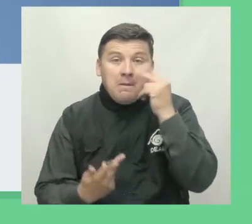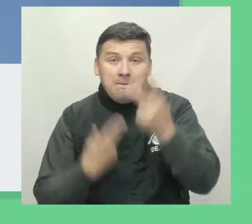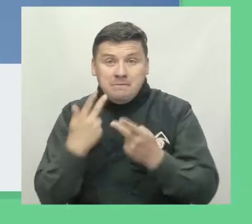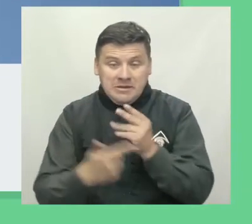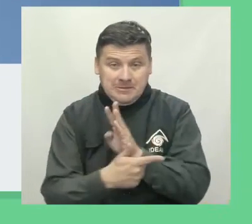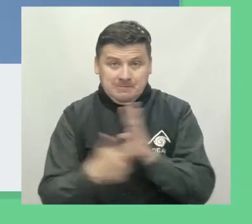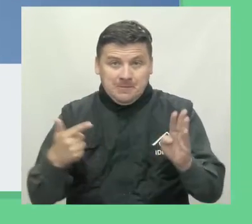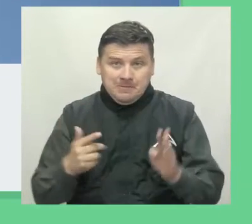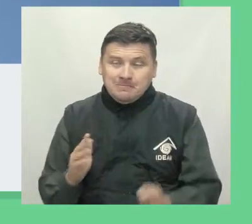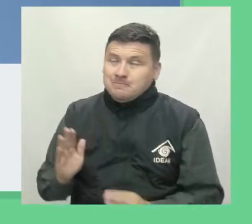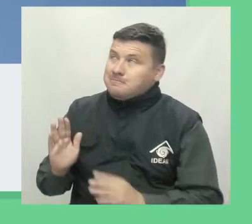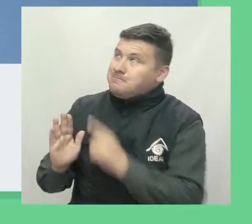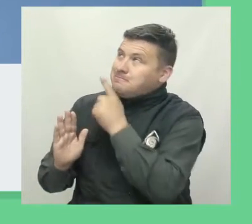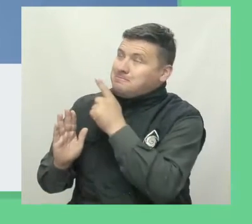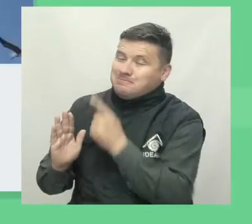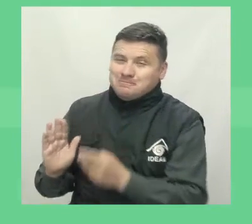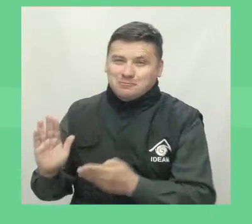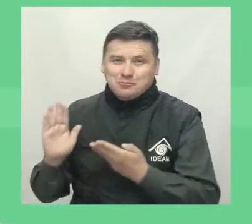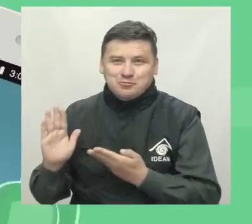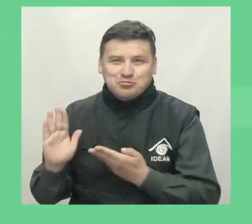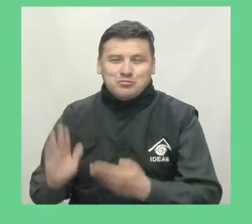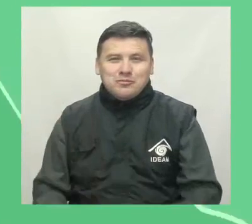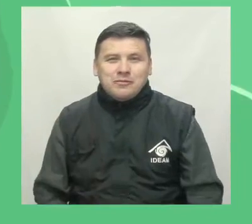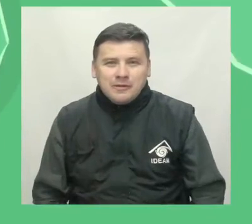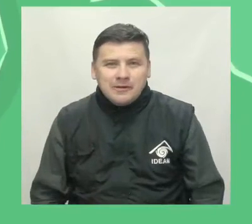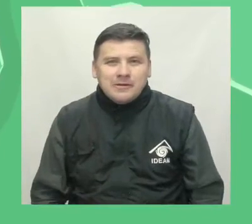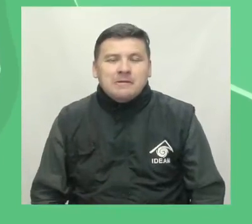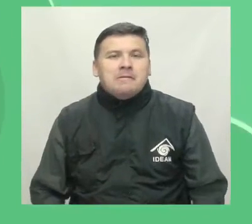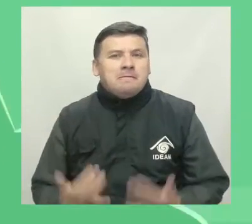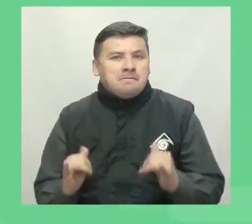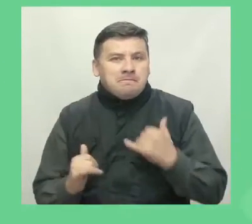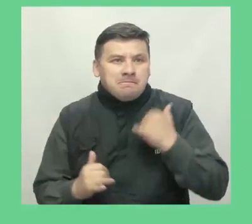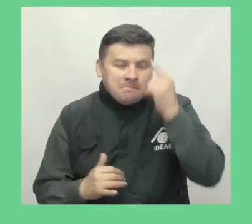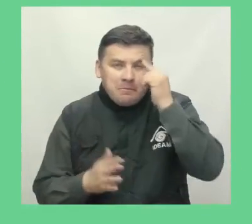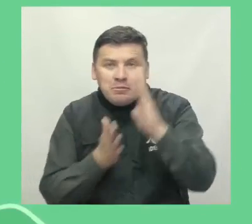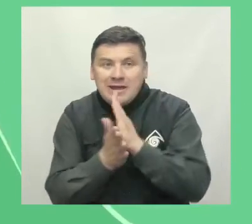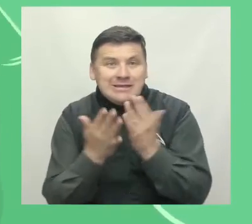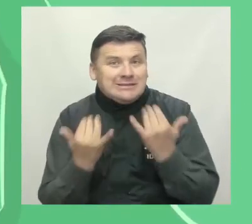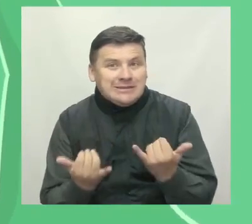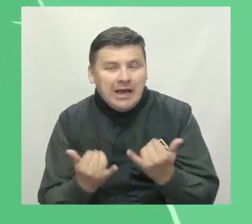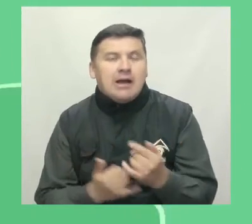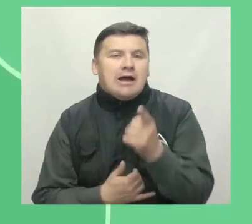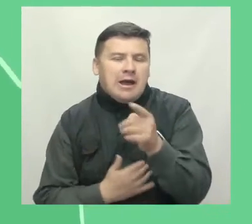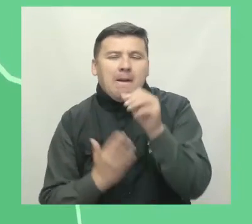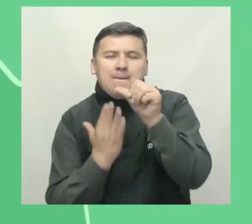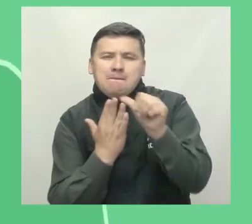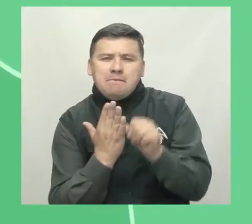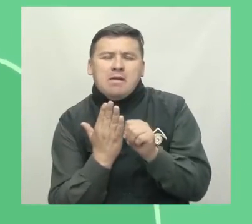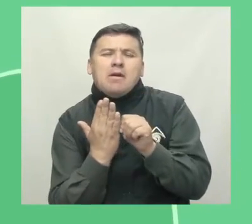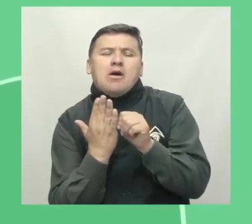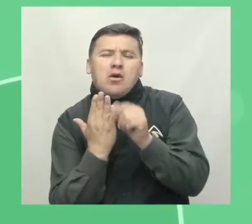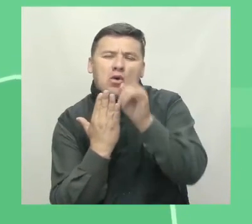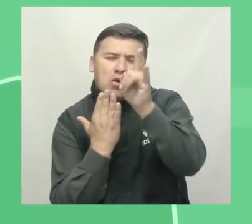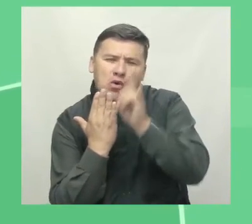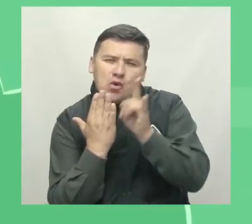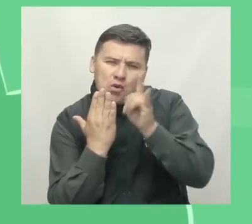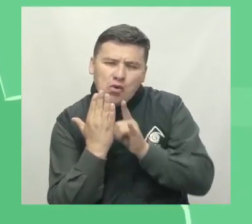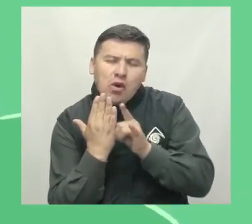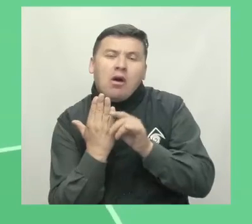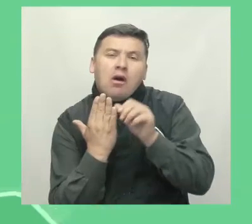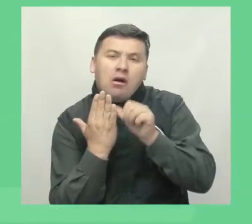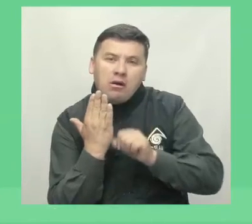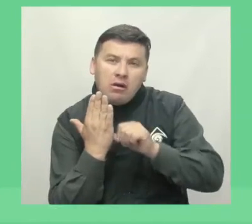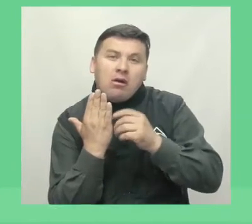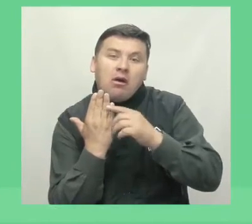.ideam.gov.co. Y para estar informado al instante, descarga nuestra aplicación Mi Pronóstico desde Google Play o App